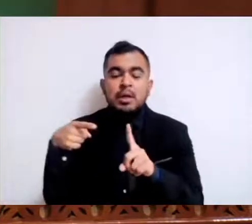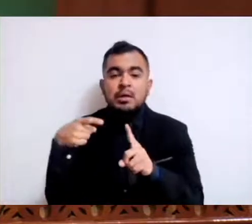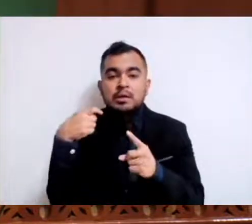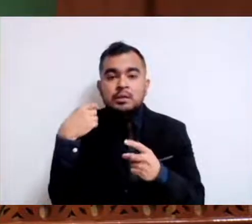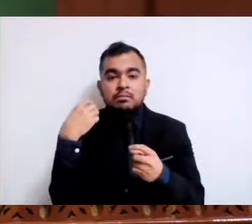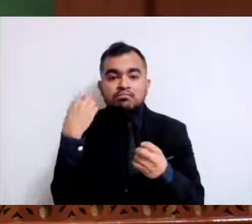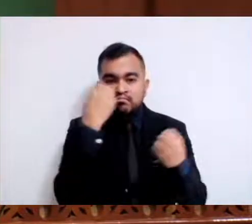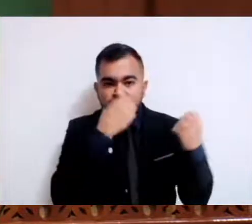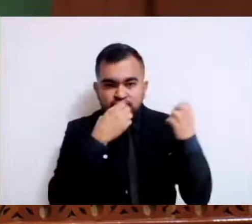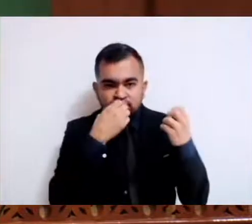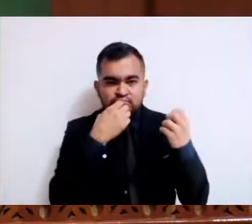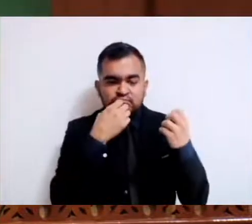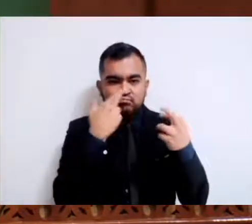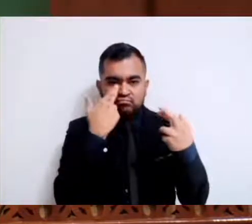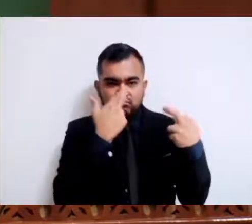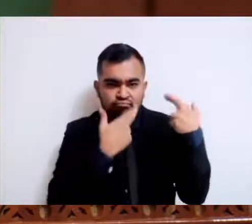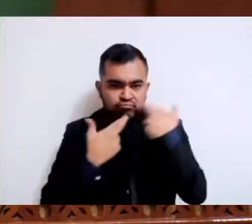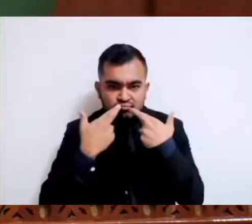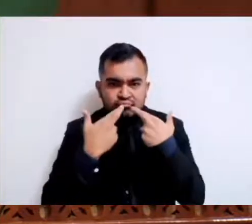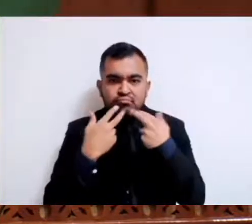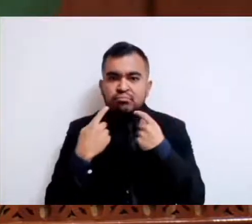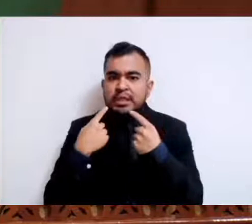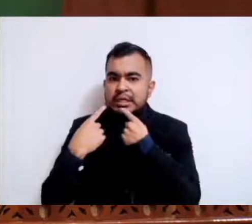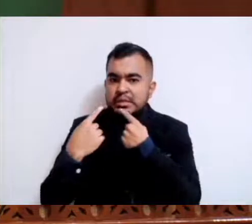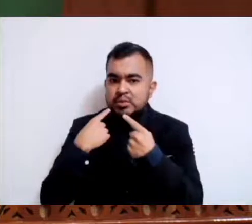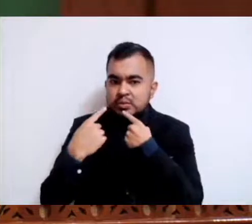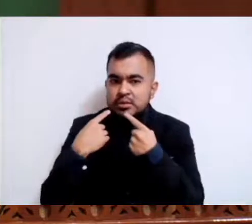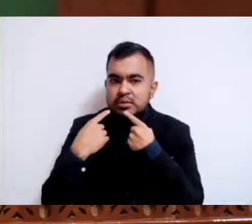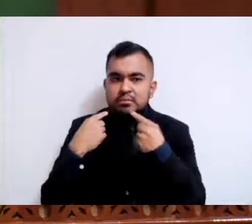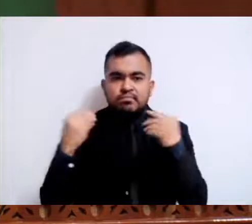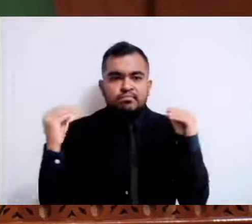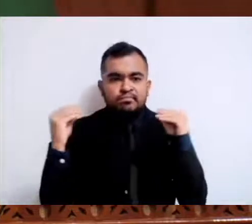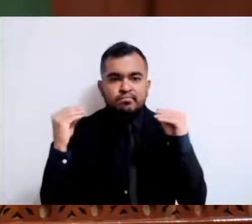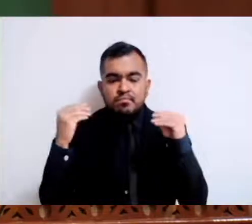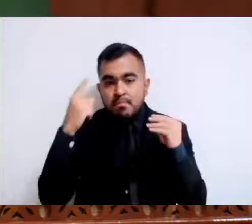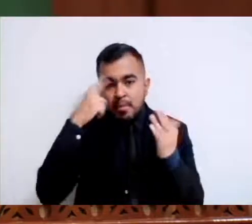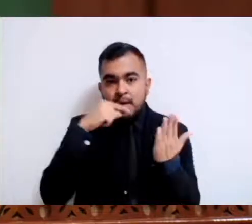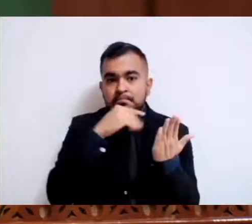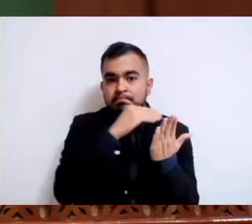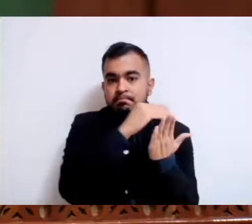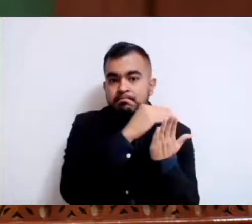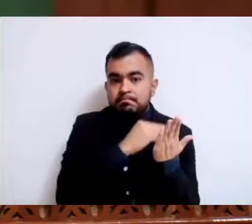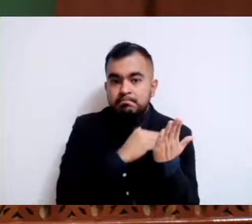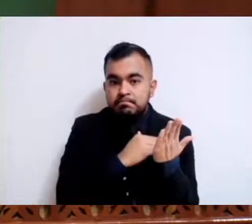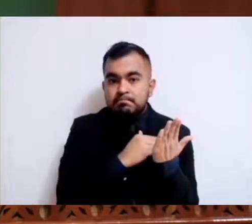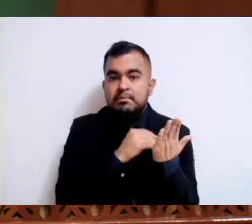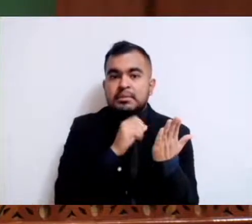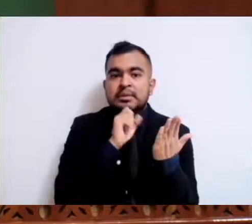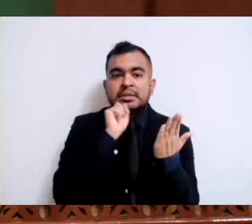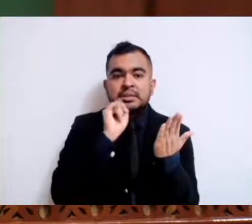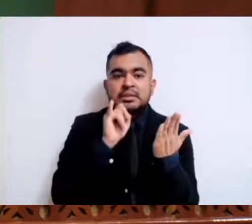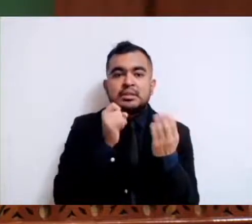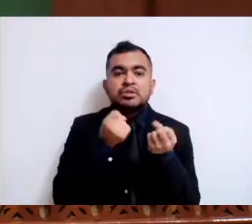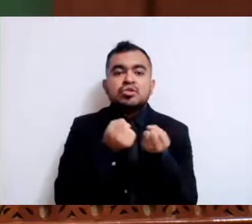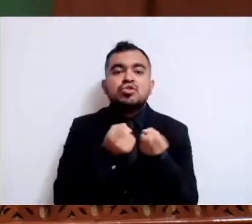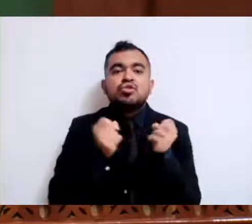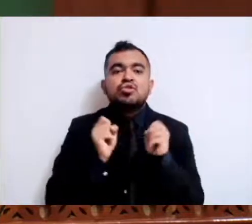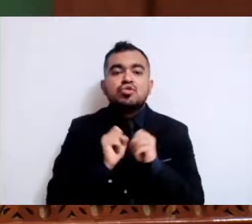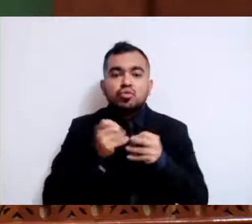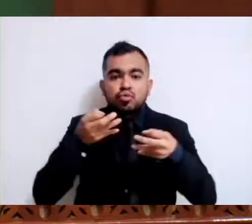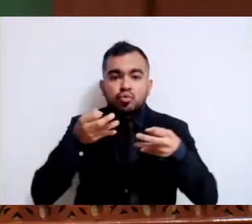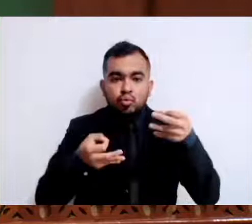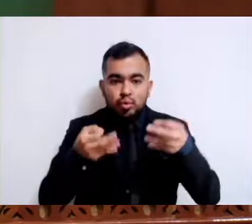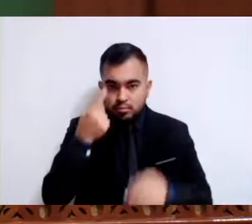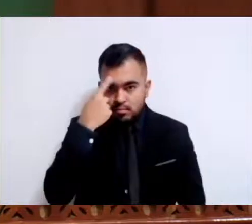discutir y determinar los aspectos socio-jurídicos que permitan regularizar la situación